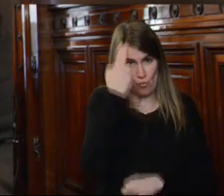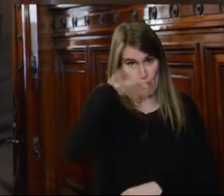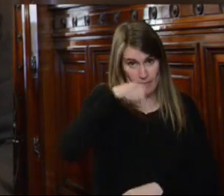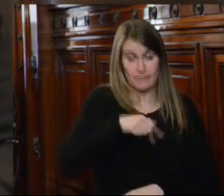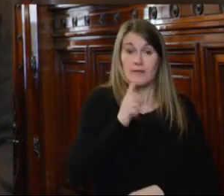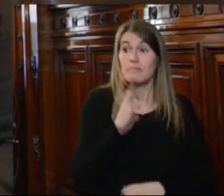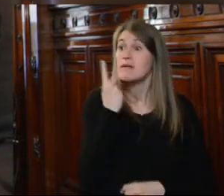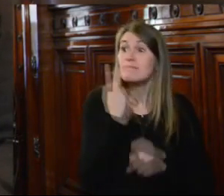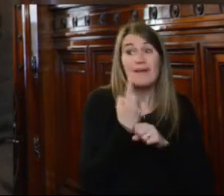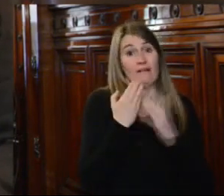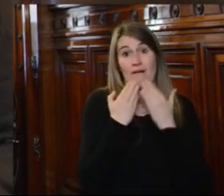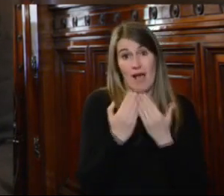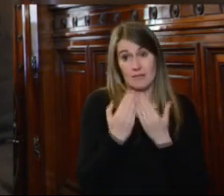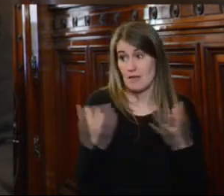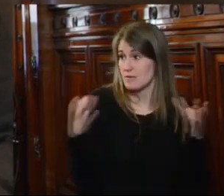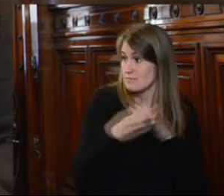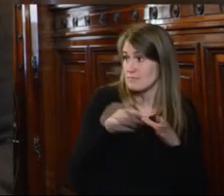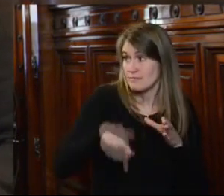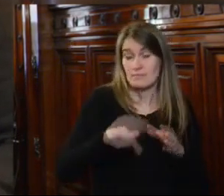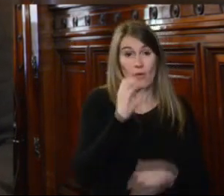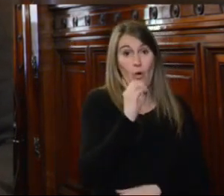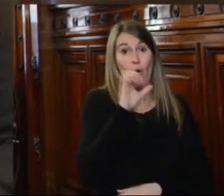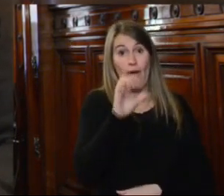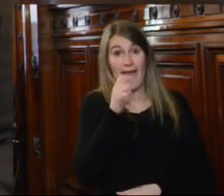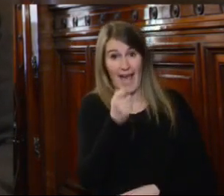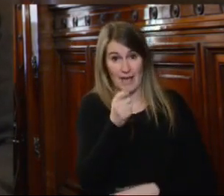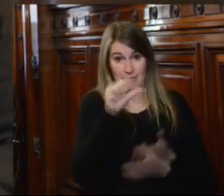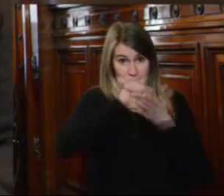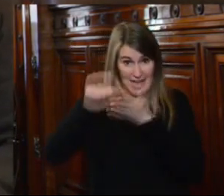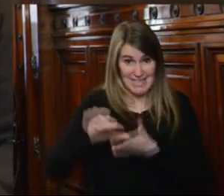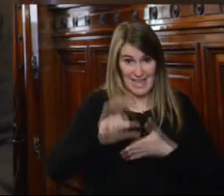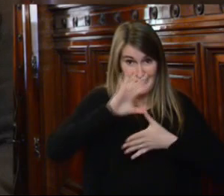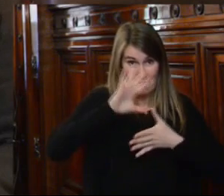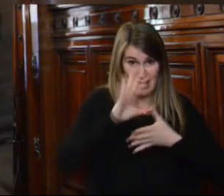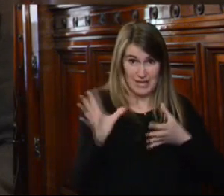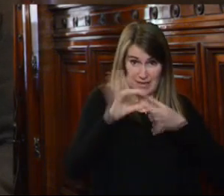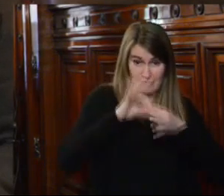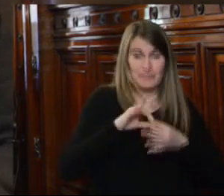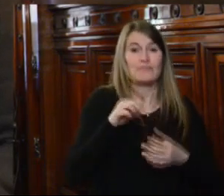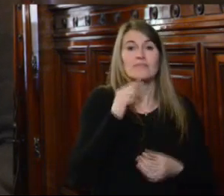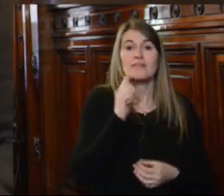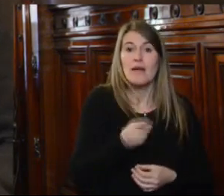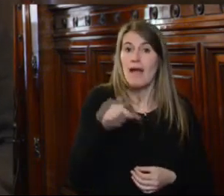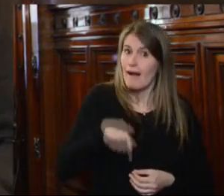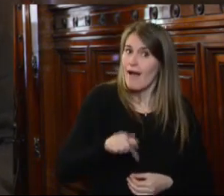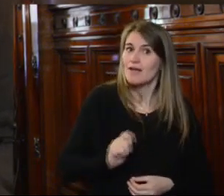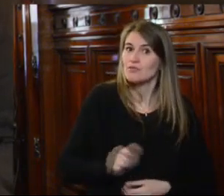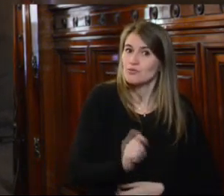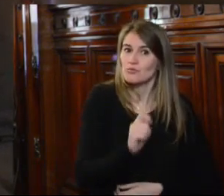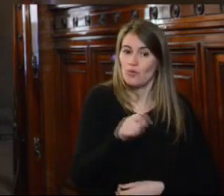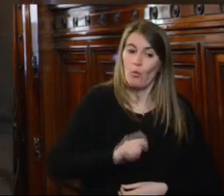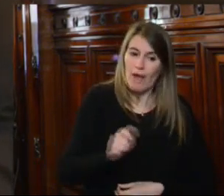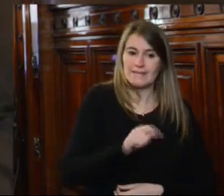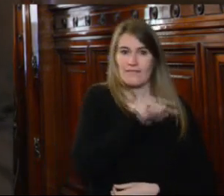Derechos Humanos la posibilidad de estar aquí y de que el Poder Judicial y la Suprema Corte de Justicia participe en esta tan